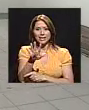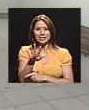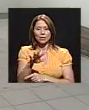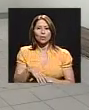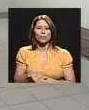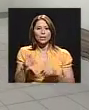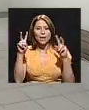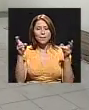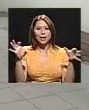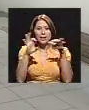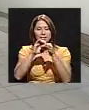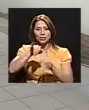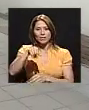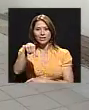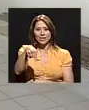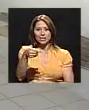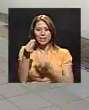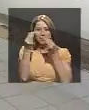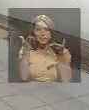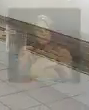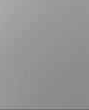Para Nexus, Jafet Quesada.